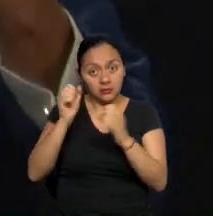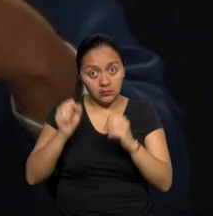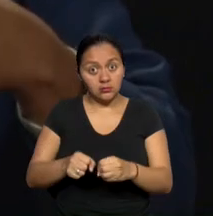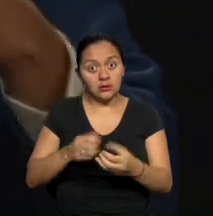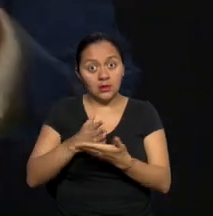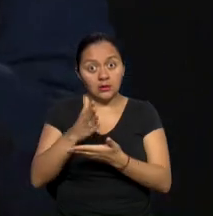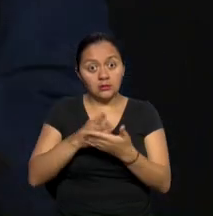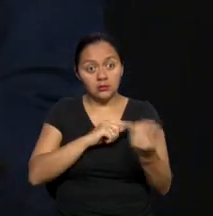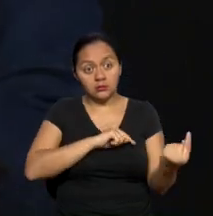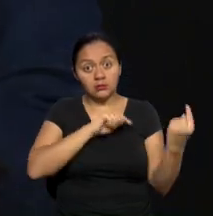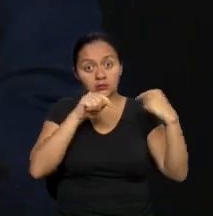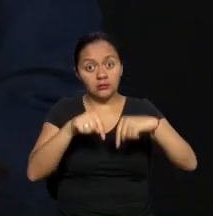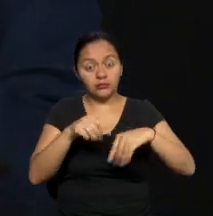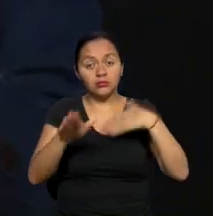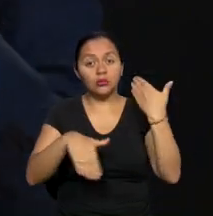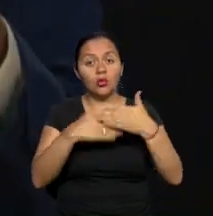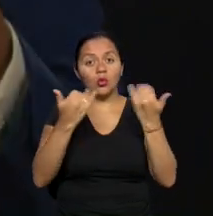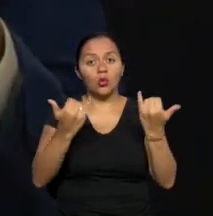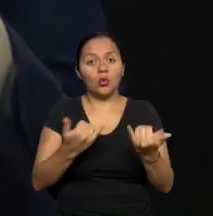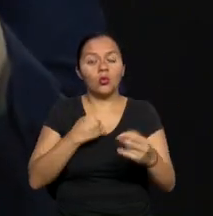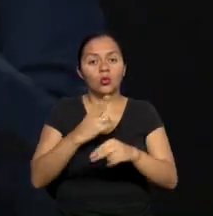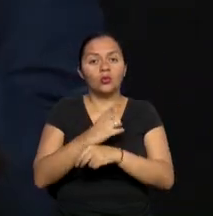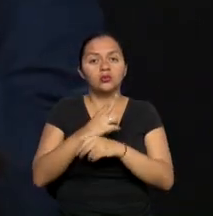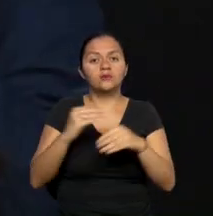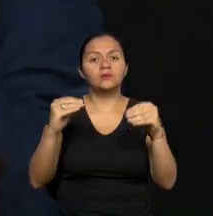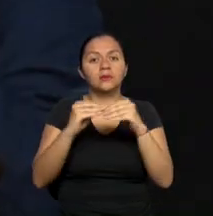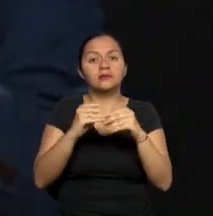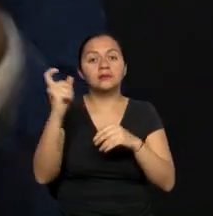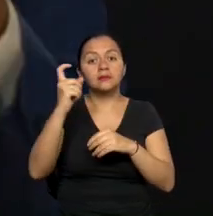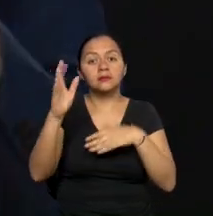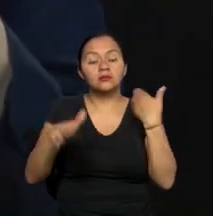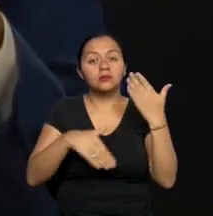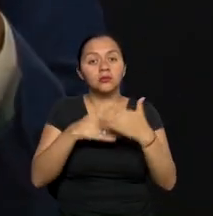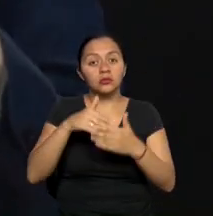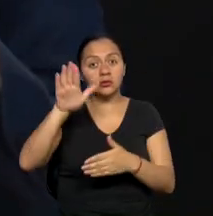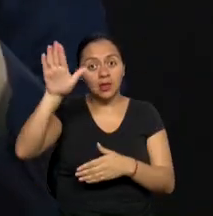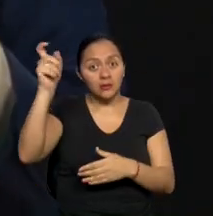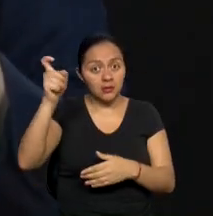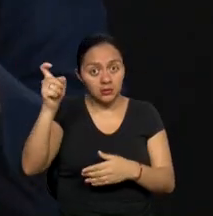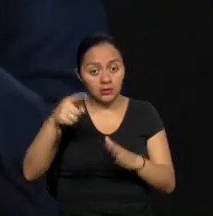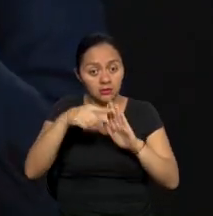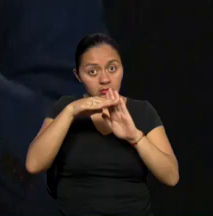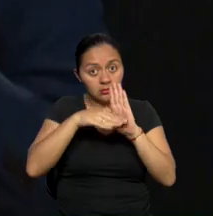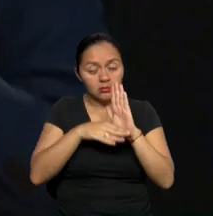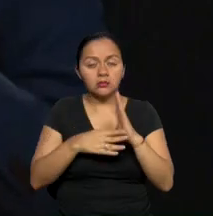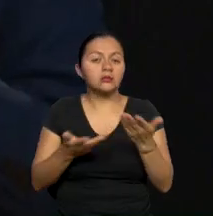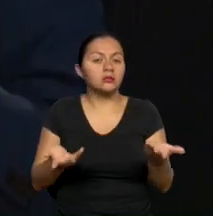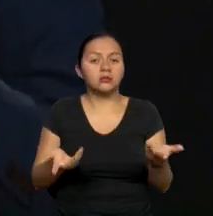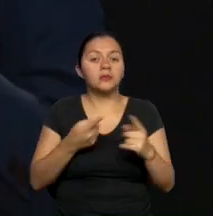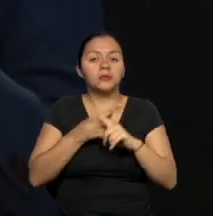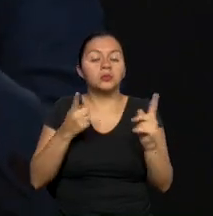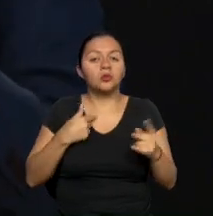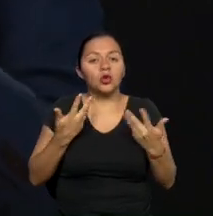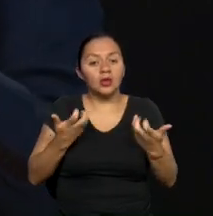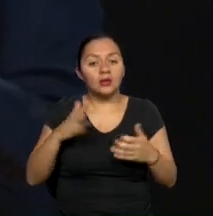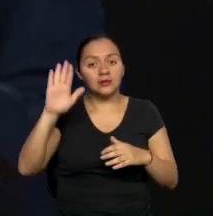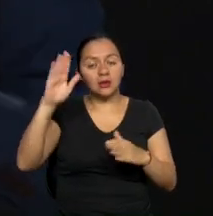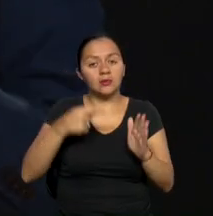acceso de venir a utilizar las herramientas que plantea el CECAP. Nosotros queremos